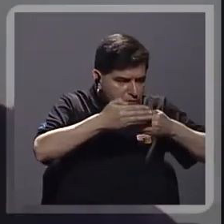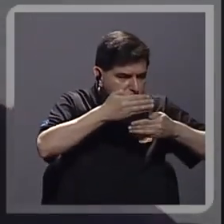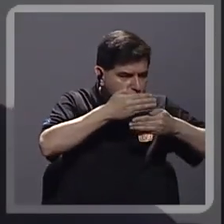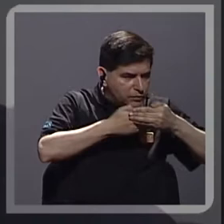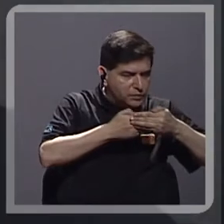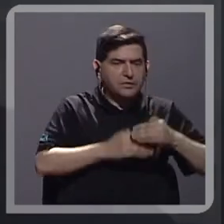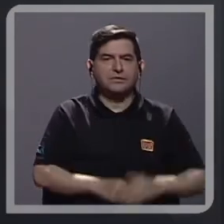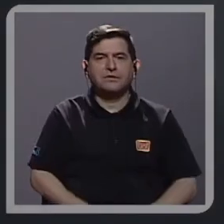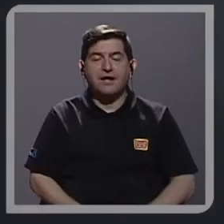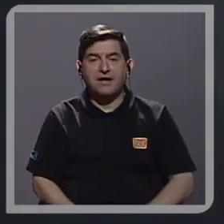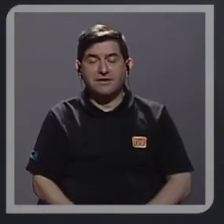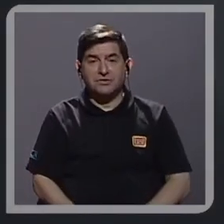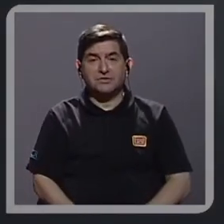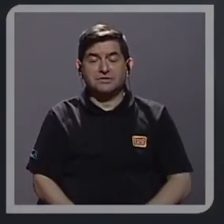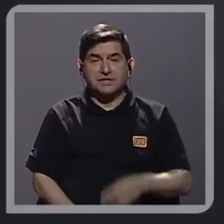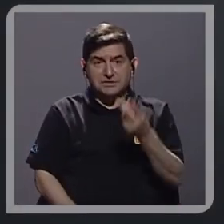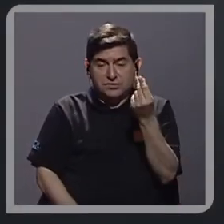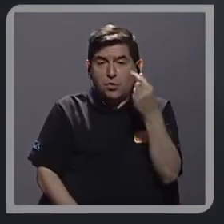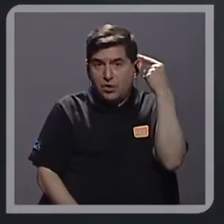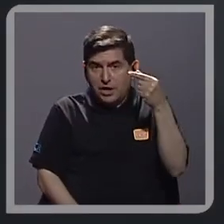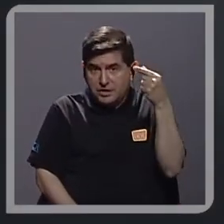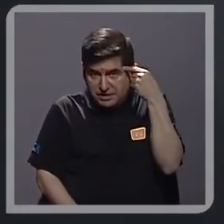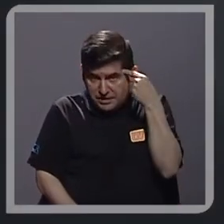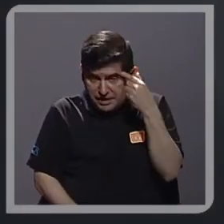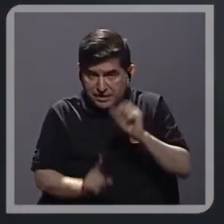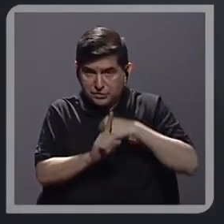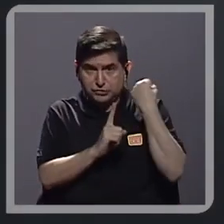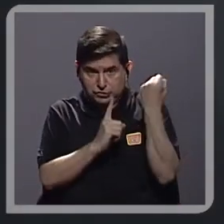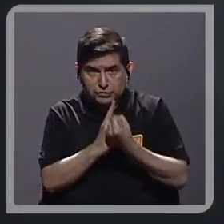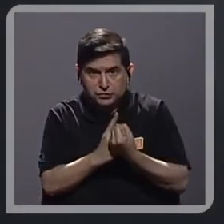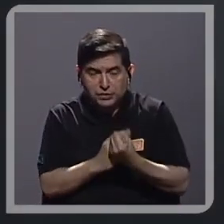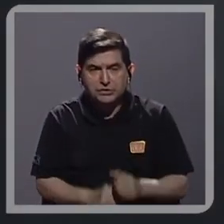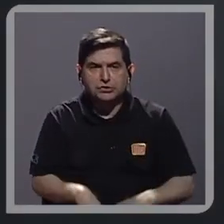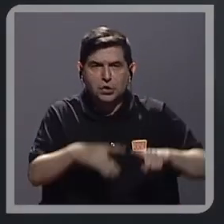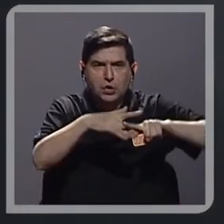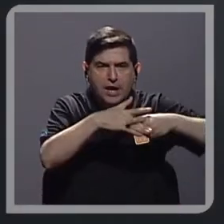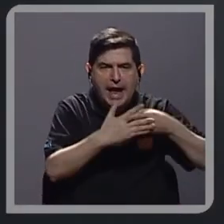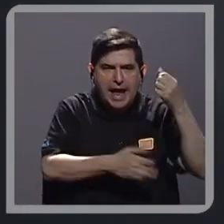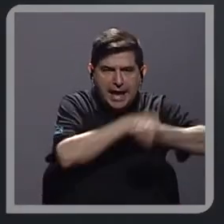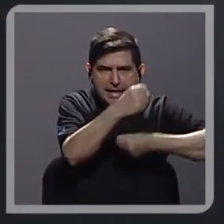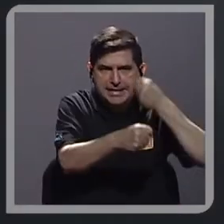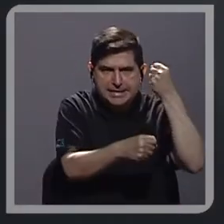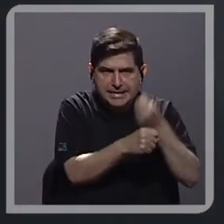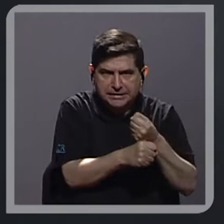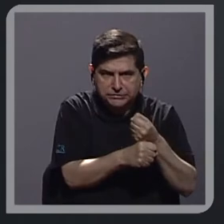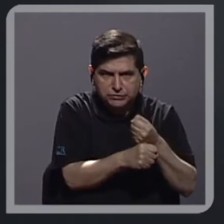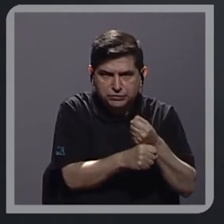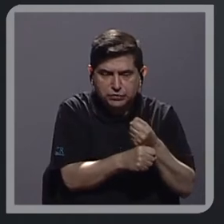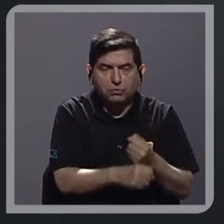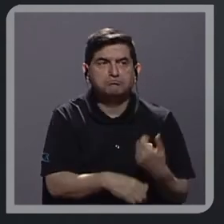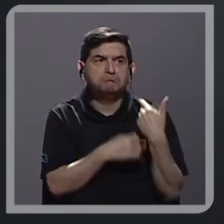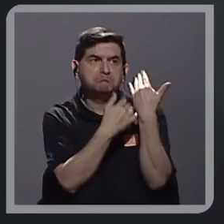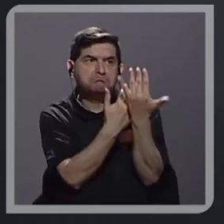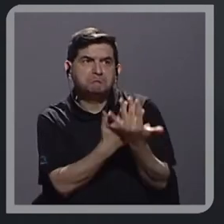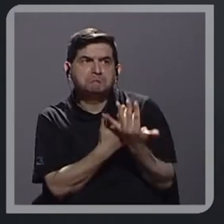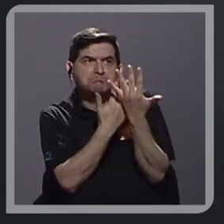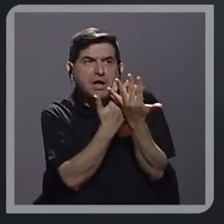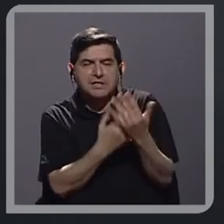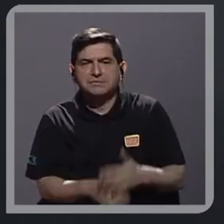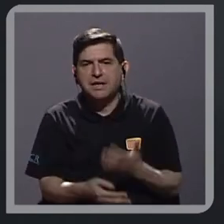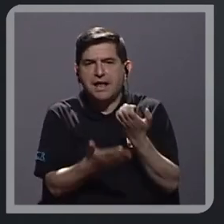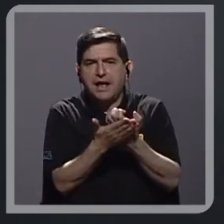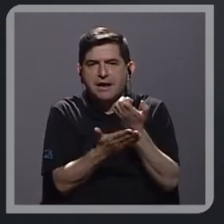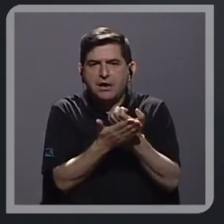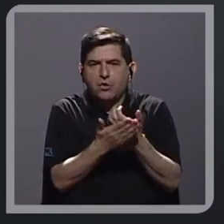fiscalmente, ¿verdad? Como usted menciona, a principio de año esperábamos una